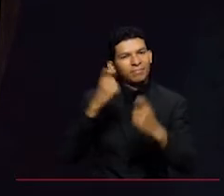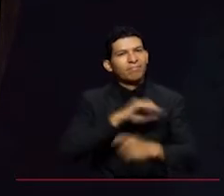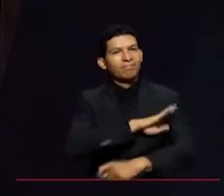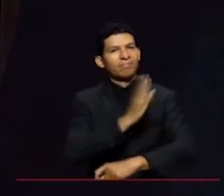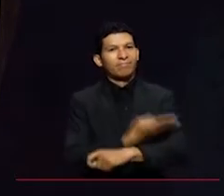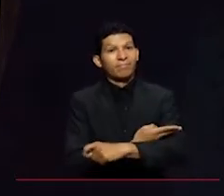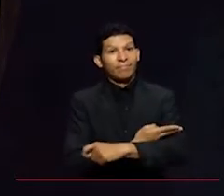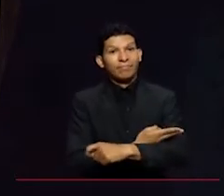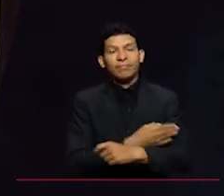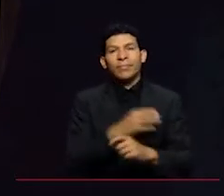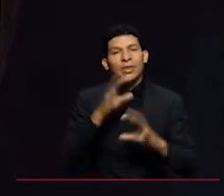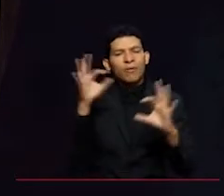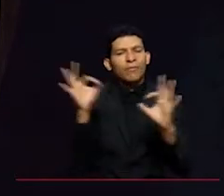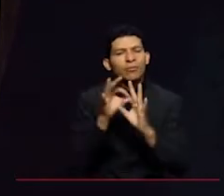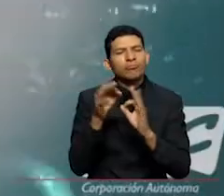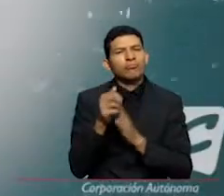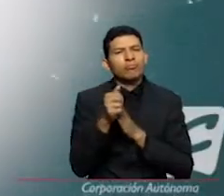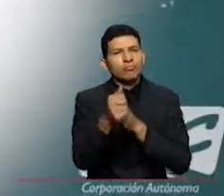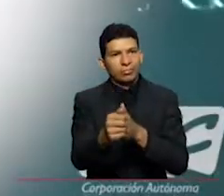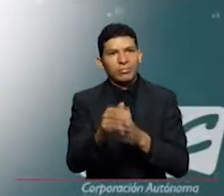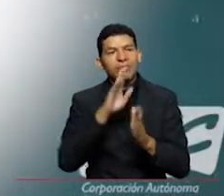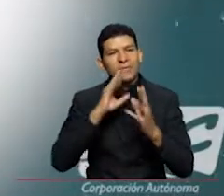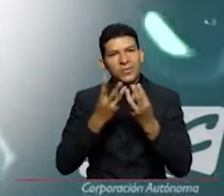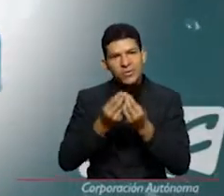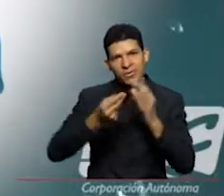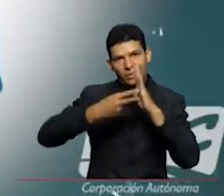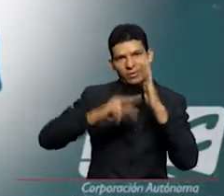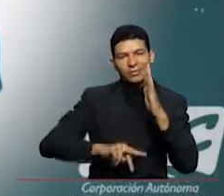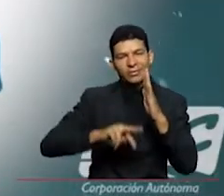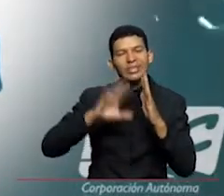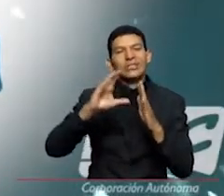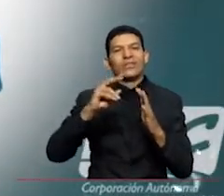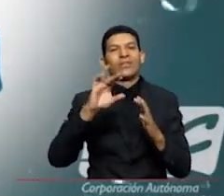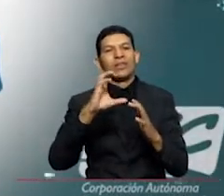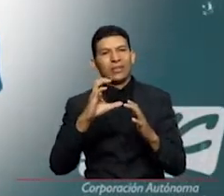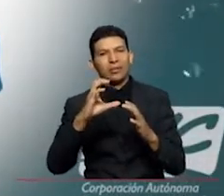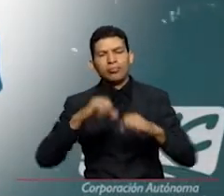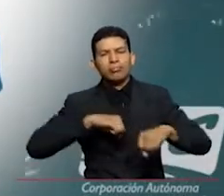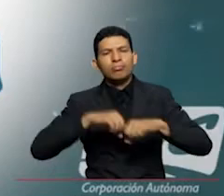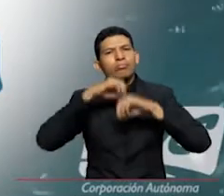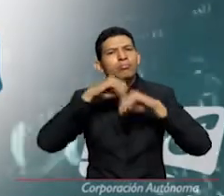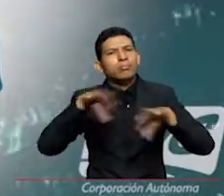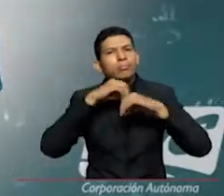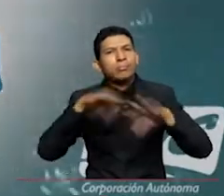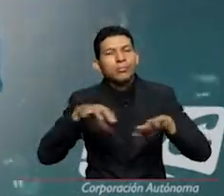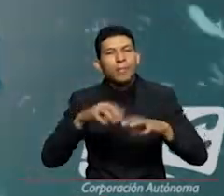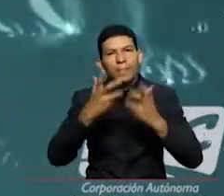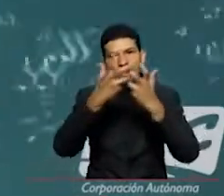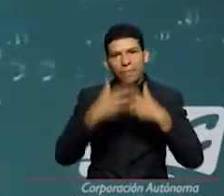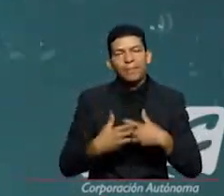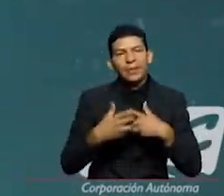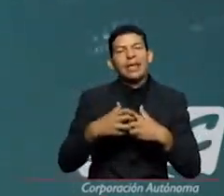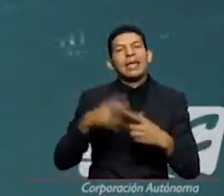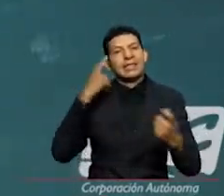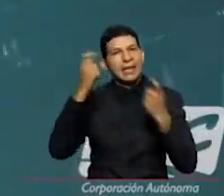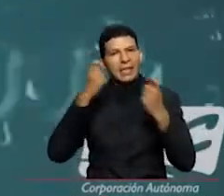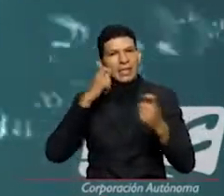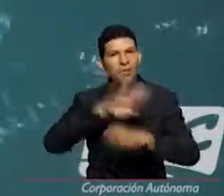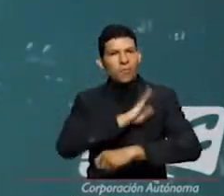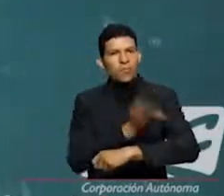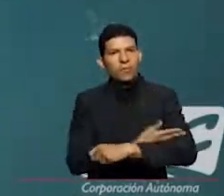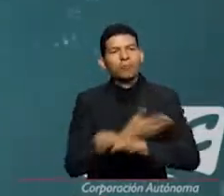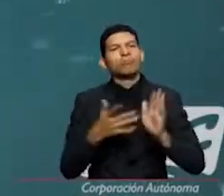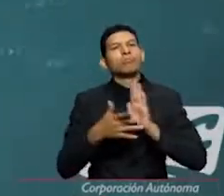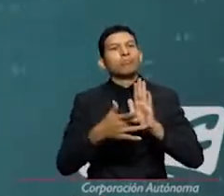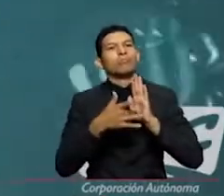la campaña fue orientada y definida por el equipo técnico y de comunicaciones de la cbc y ejecutada para redes sociales por la empresa estrategia y poder como antesala a la